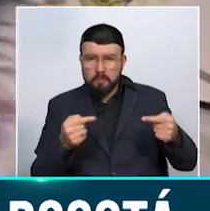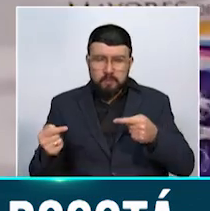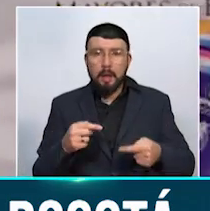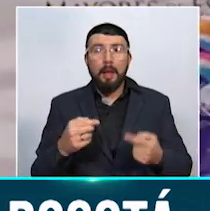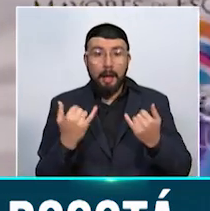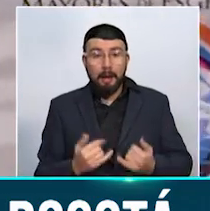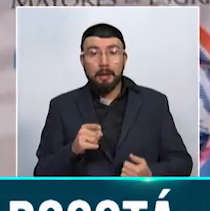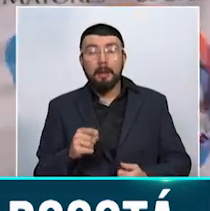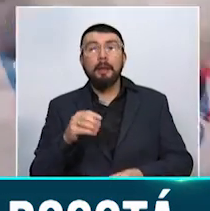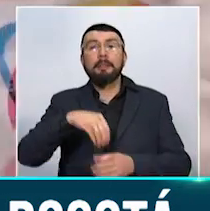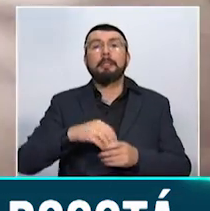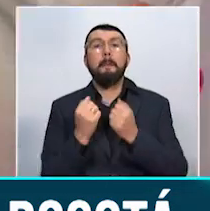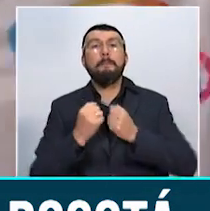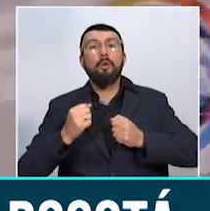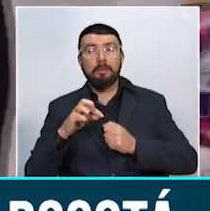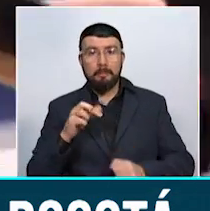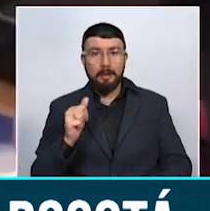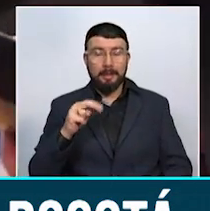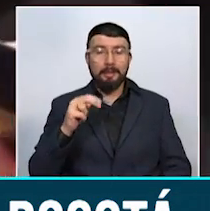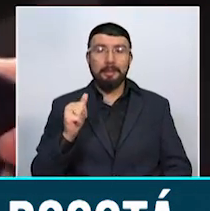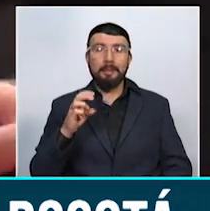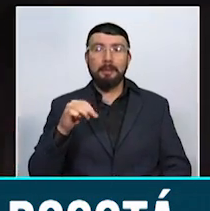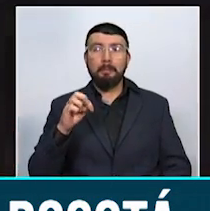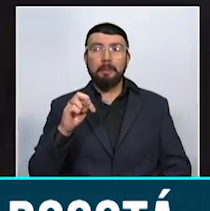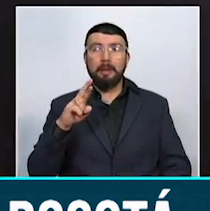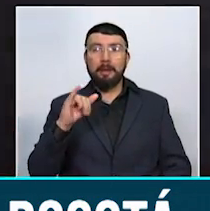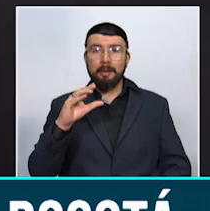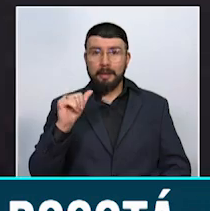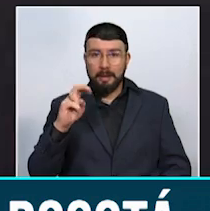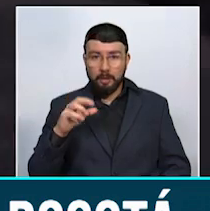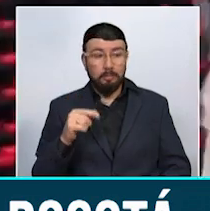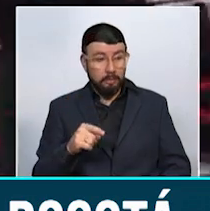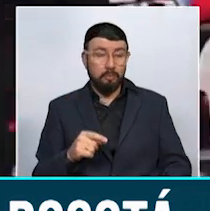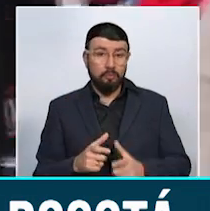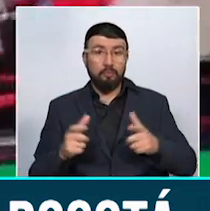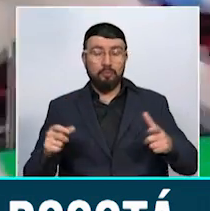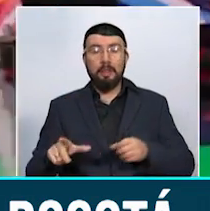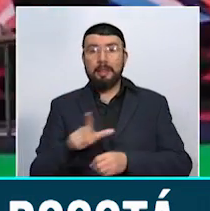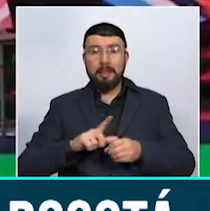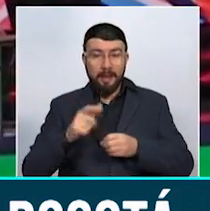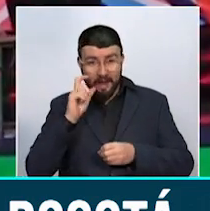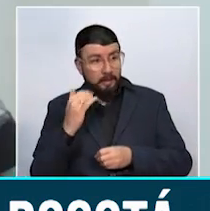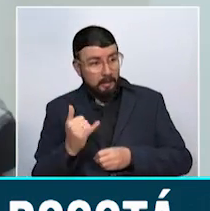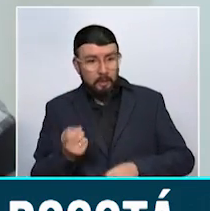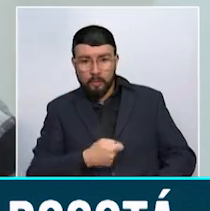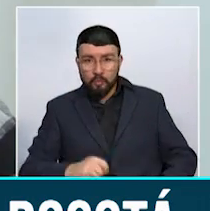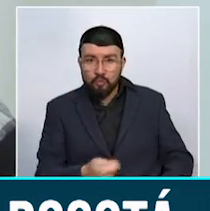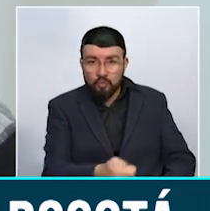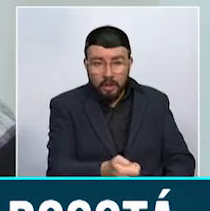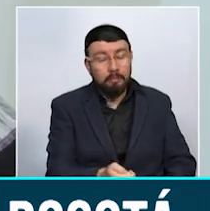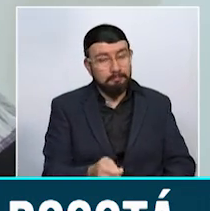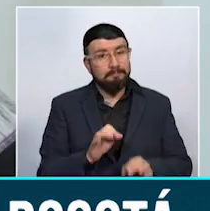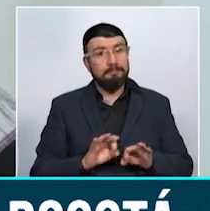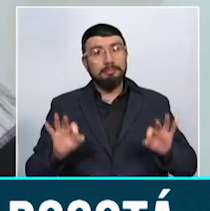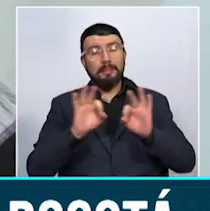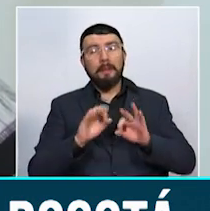momento en Bogotá. Esto potencializa el trabajo hecho por la Liga Caldense de Esgrima. Estamos participando en